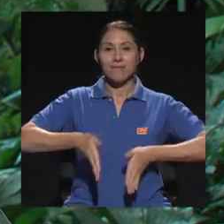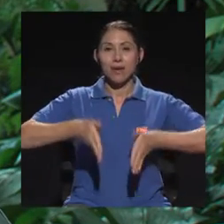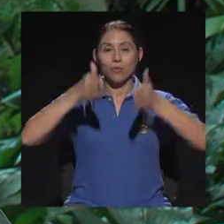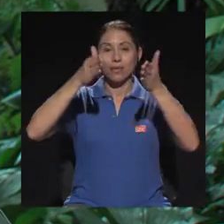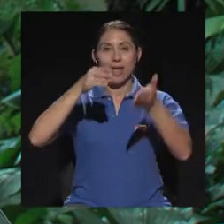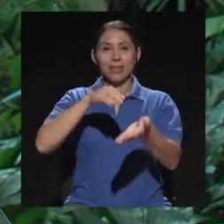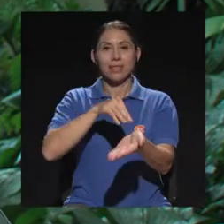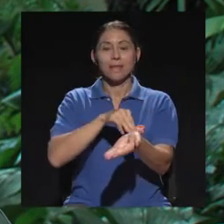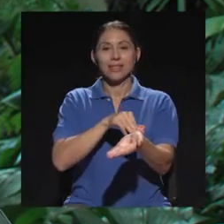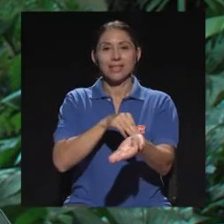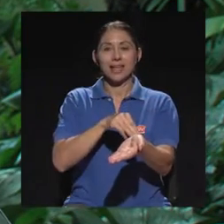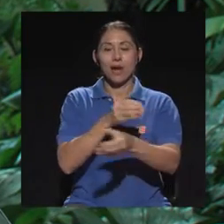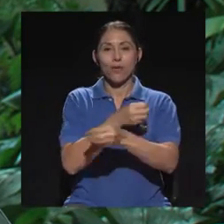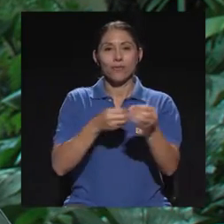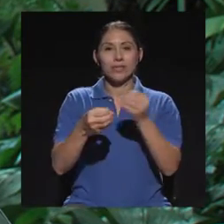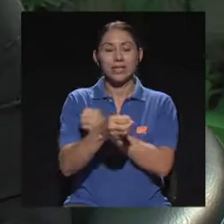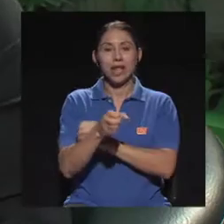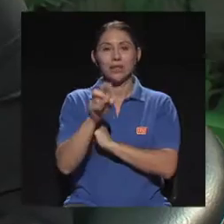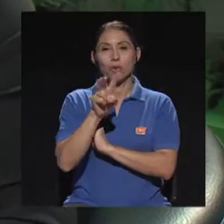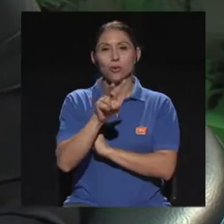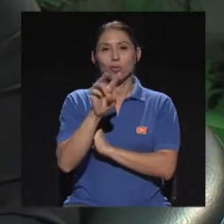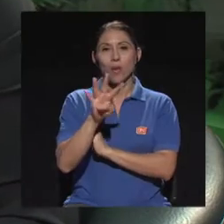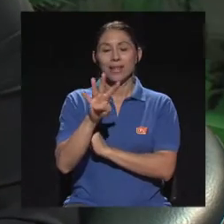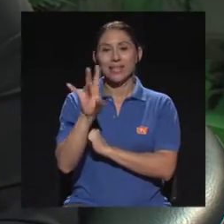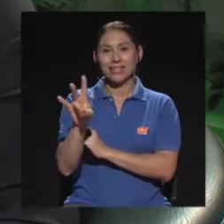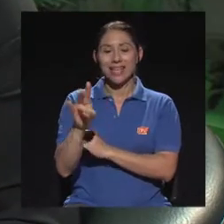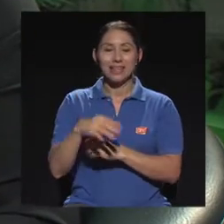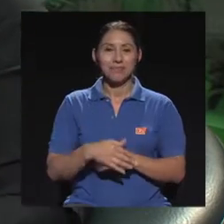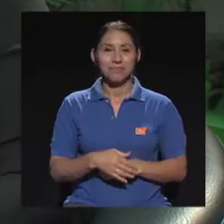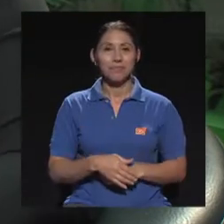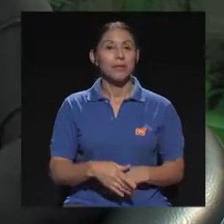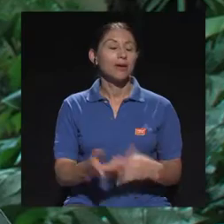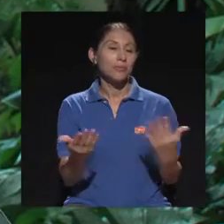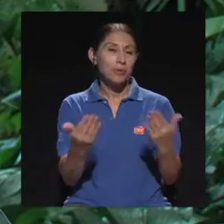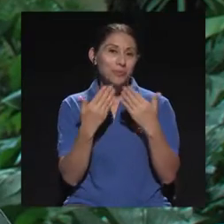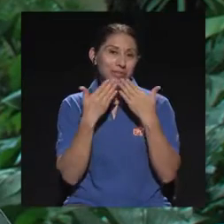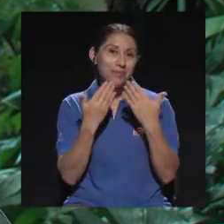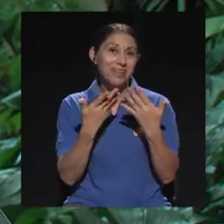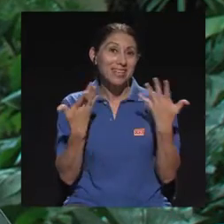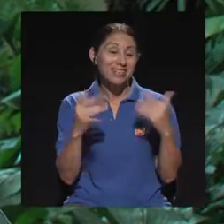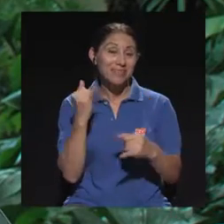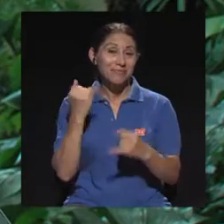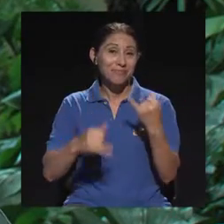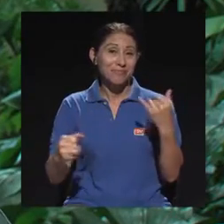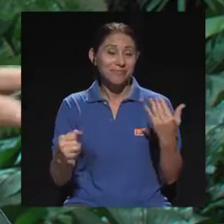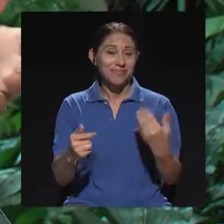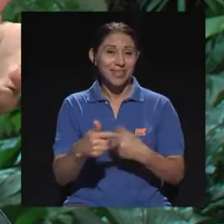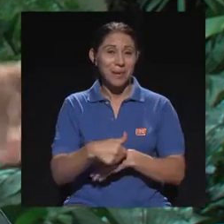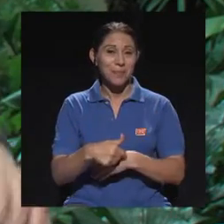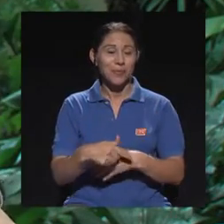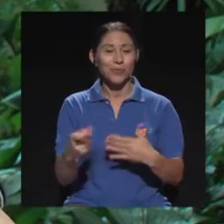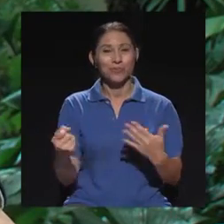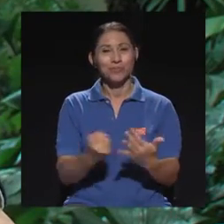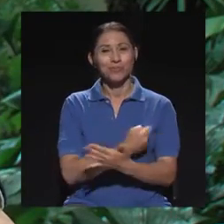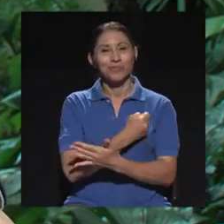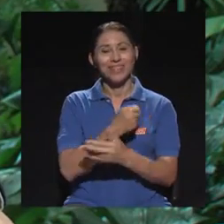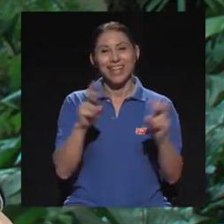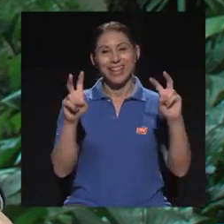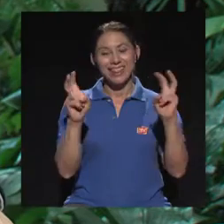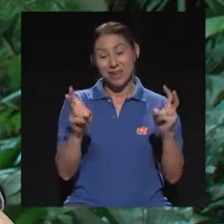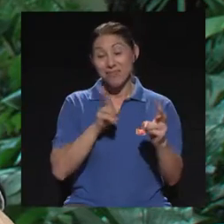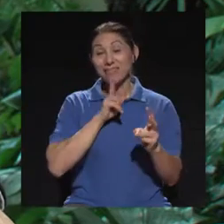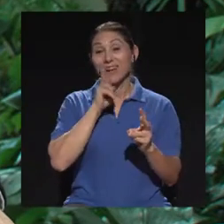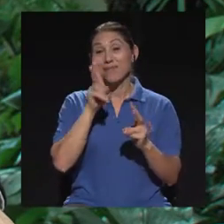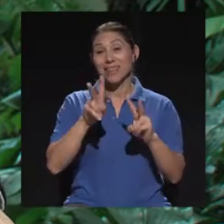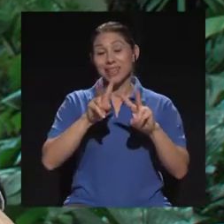247. 247. Mildred, muchísimas gracias. Nos ha ganado el tiempo. El tema daría para muchísimo